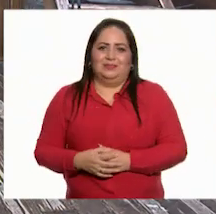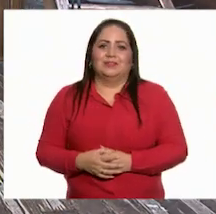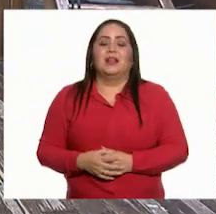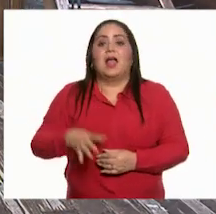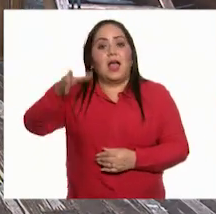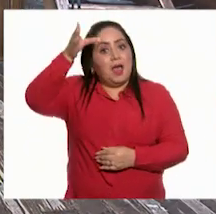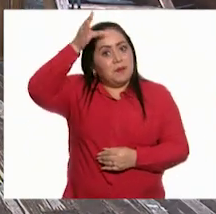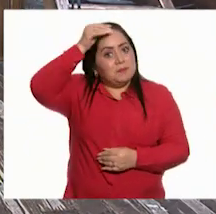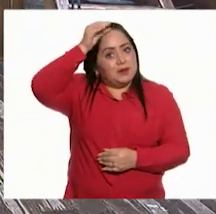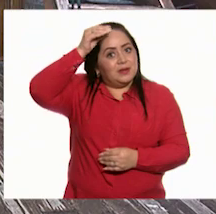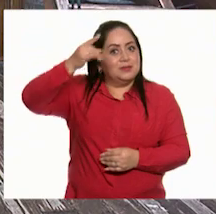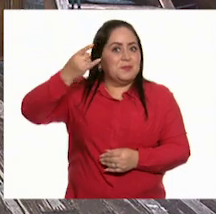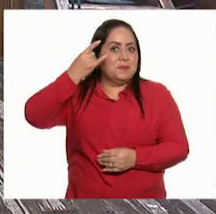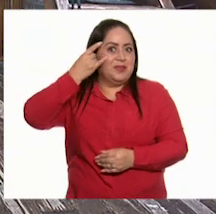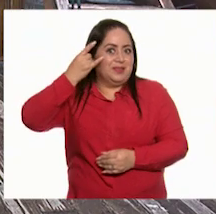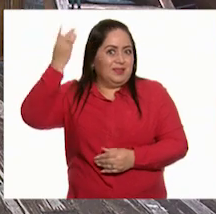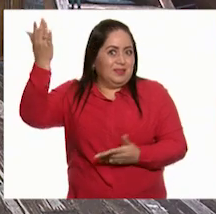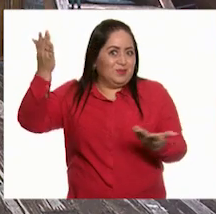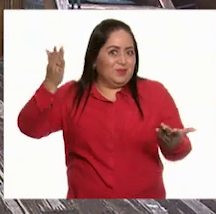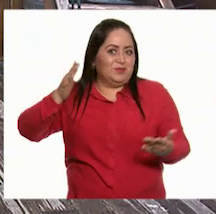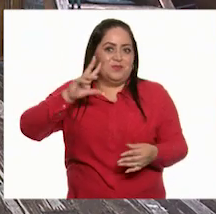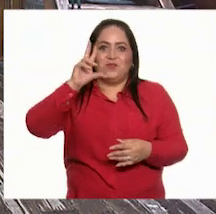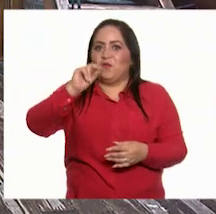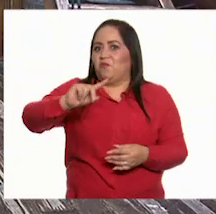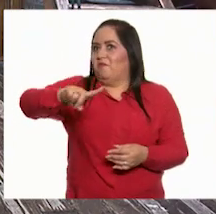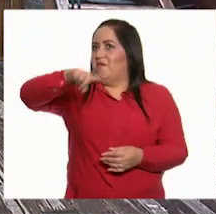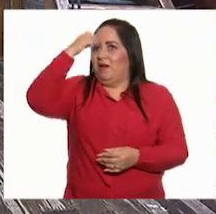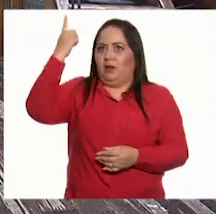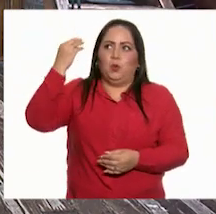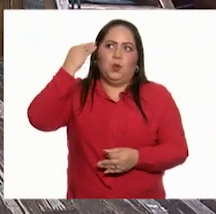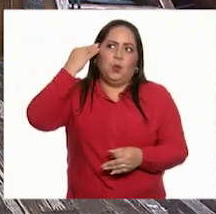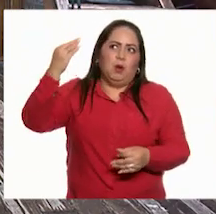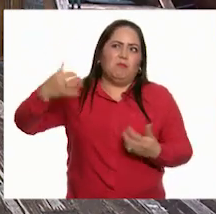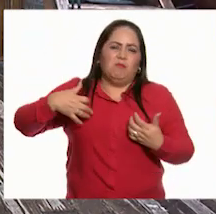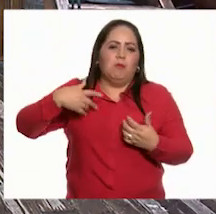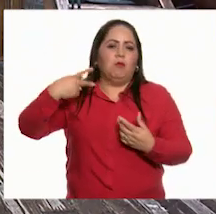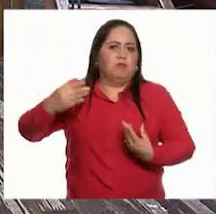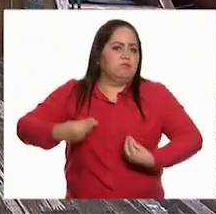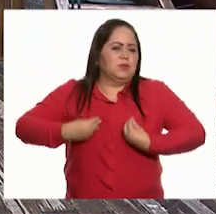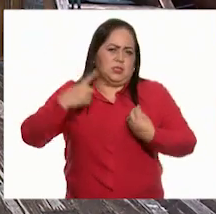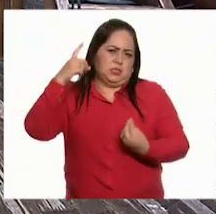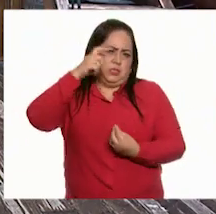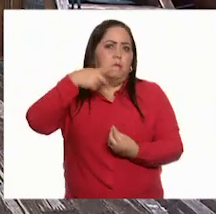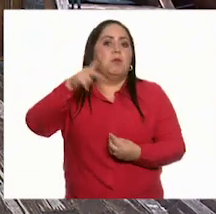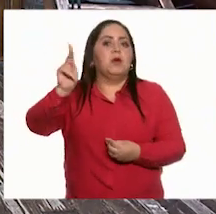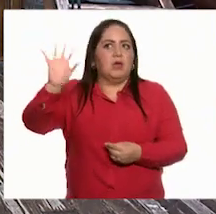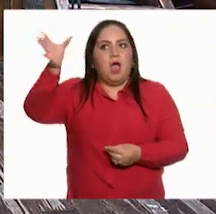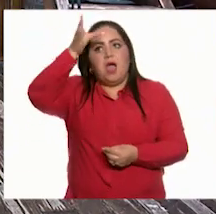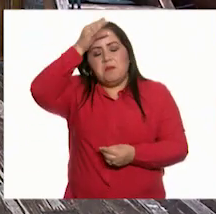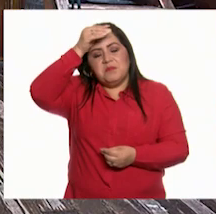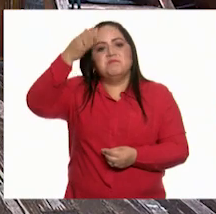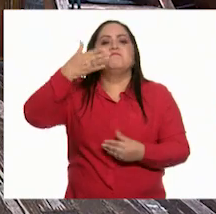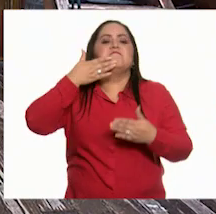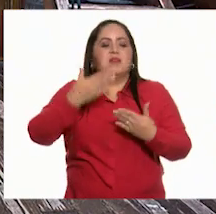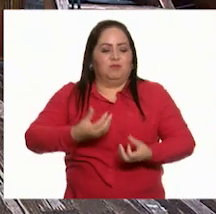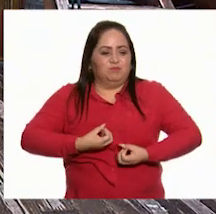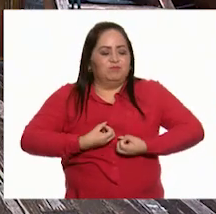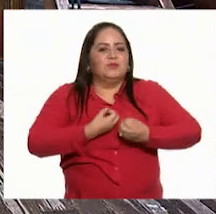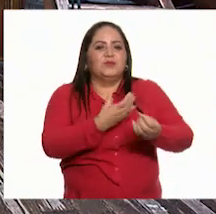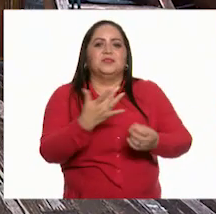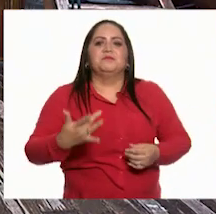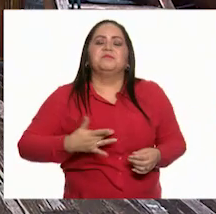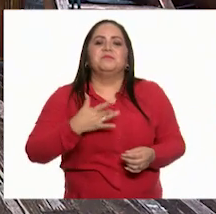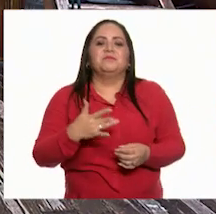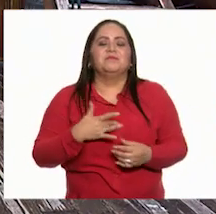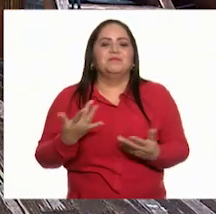¡Aprendamos de la pirata! No fue nada fácil su vida Pero ha aprendido a reconocer Y a regular